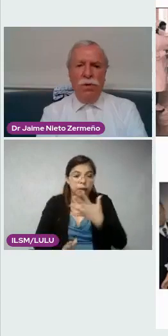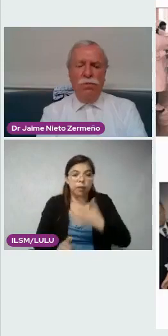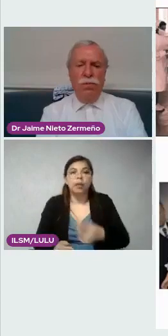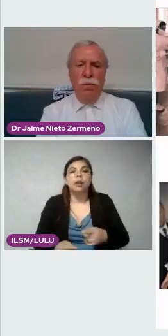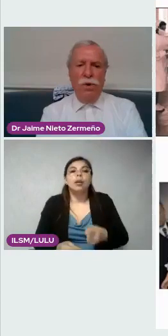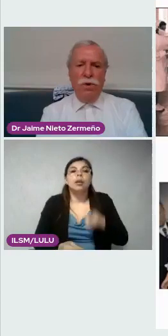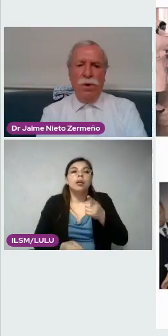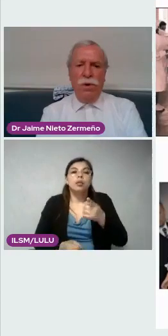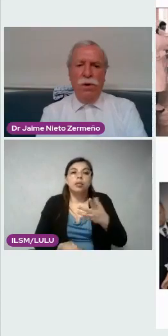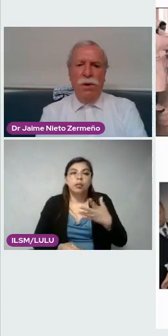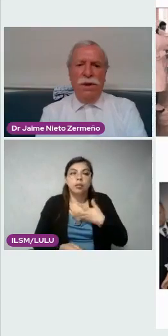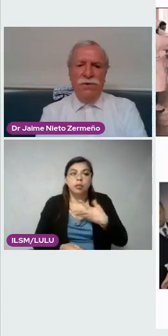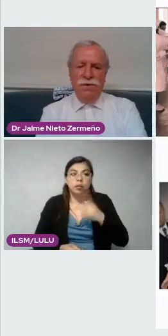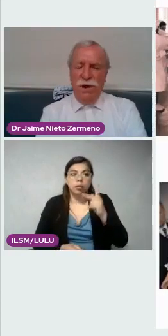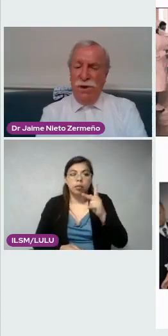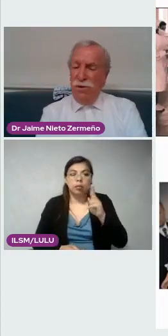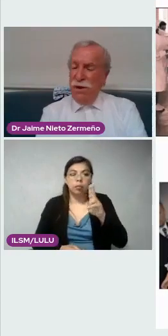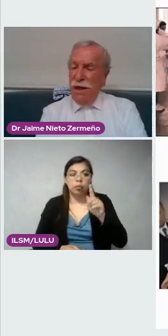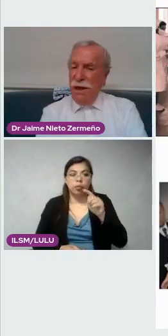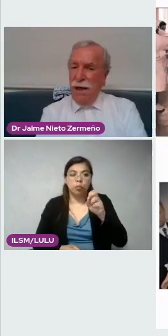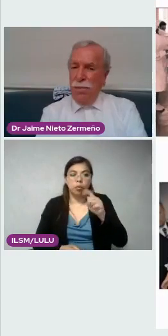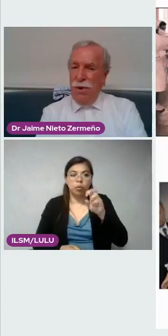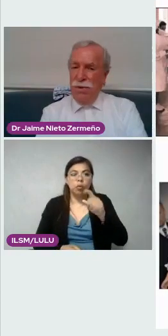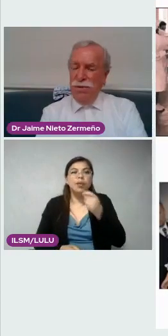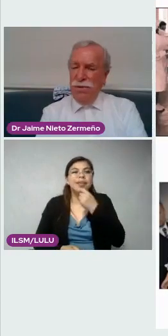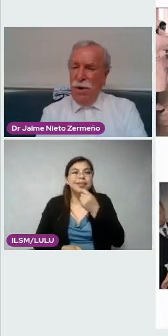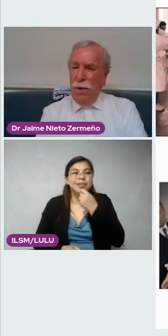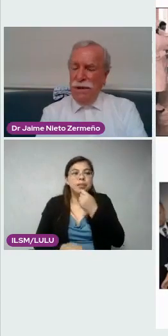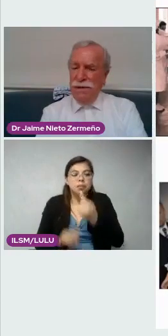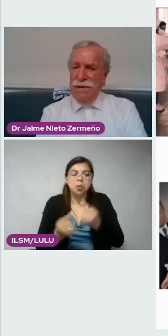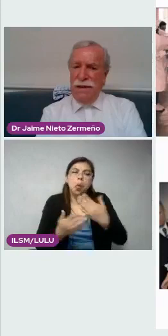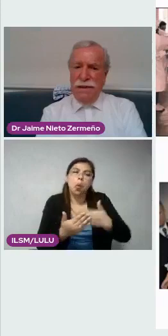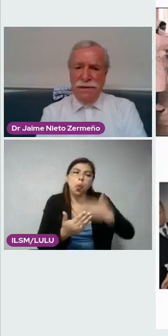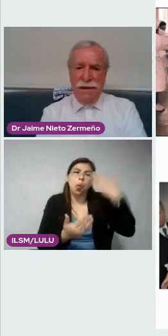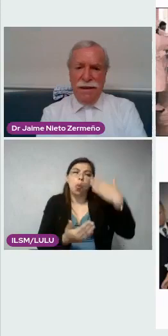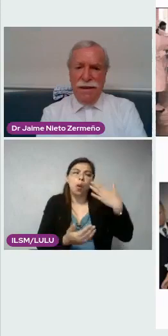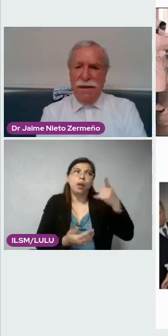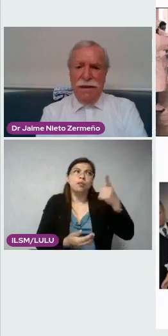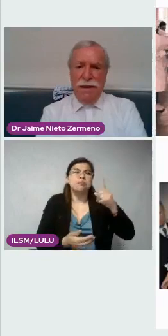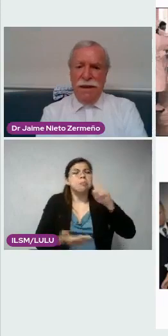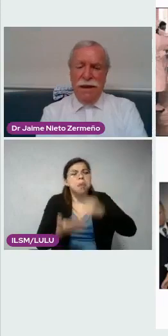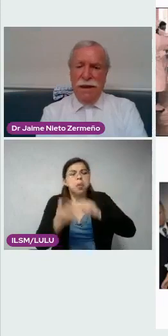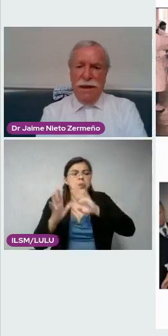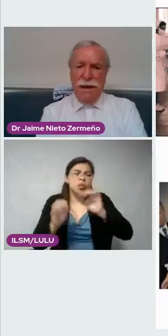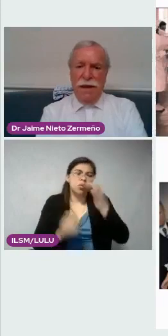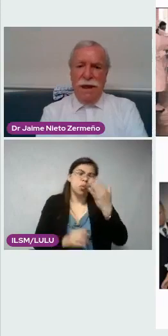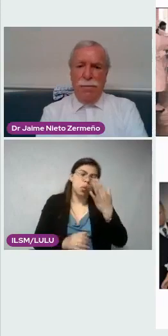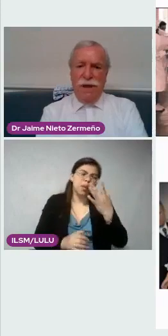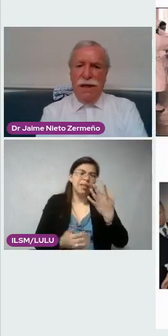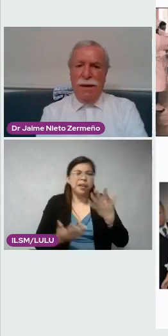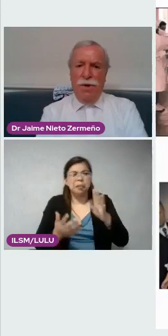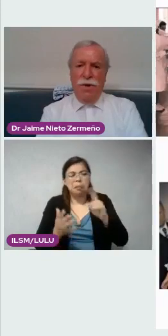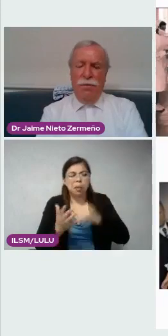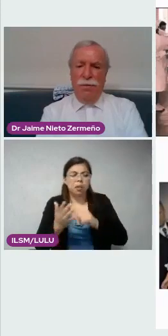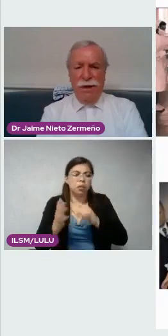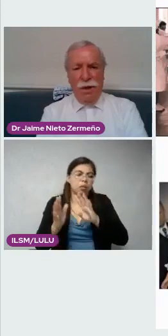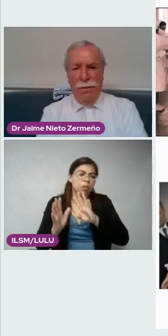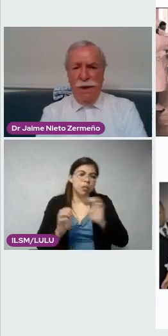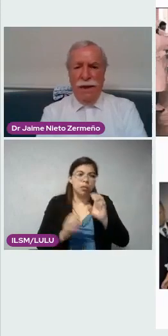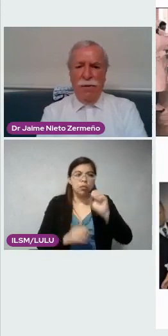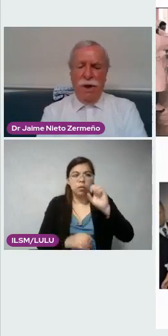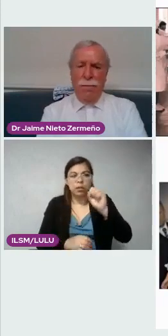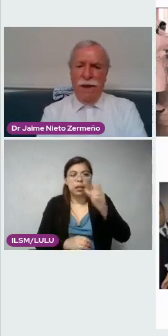pulmotor, estos chiquitos ya de la época, los 50, 60, que tenían que aprender a medio